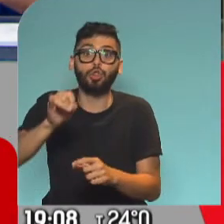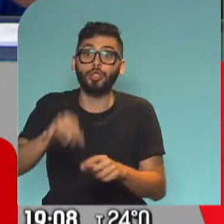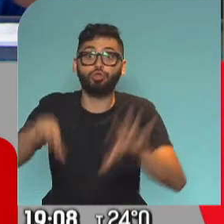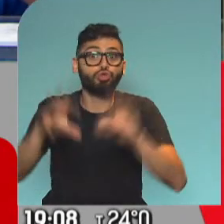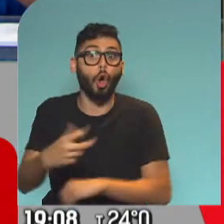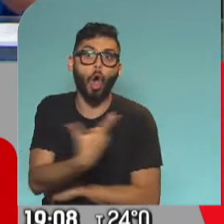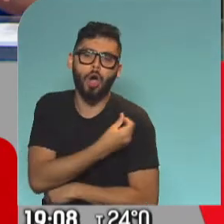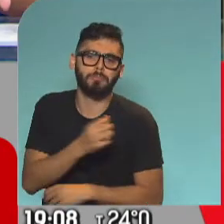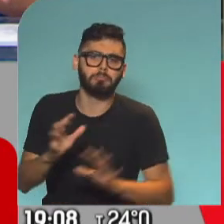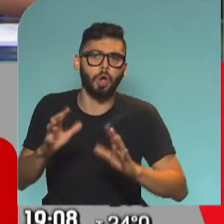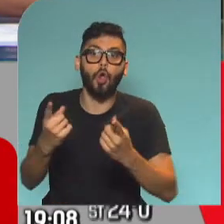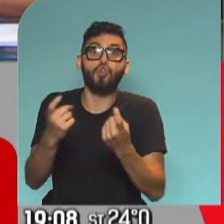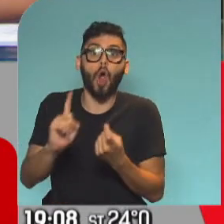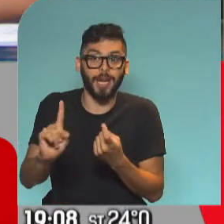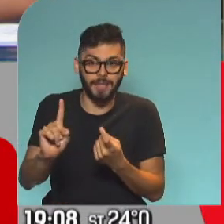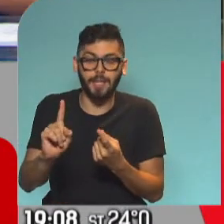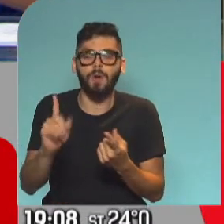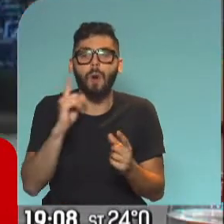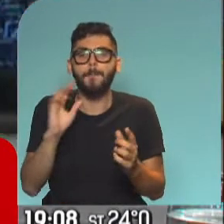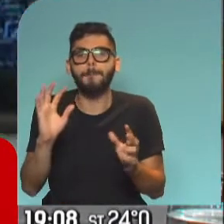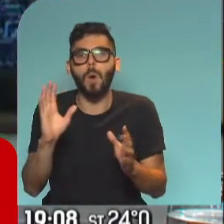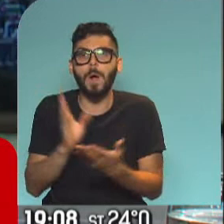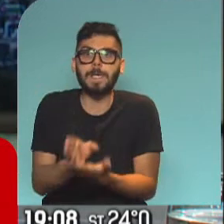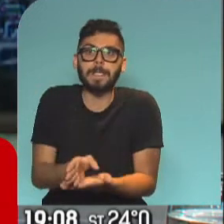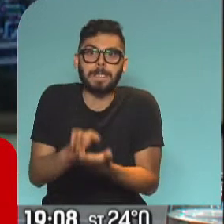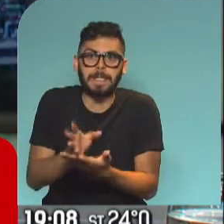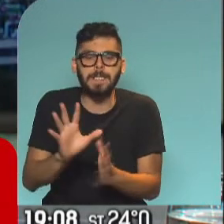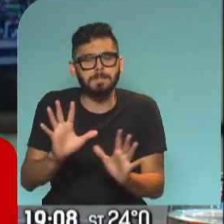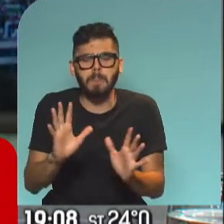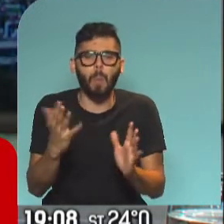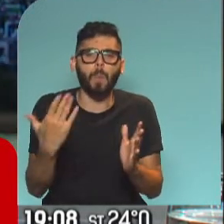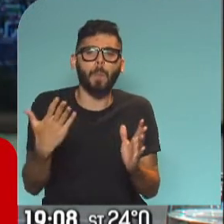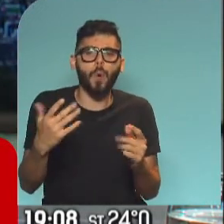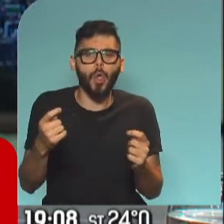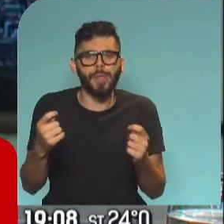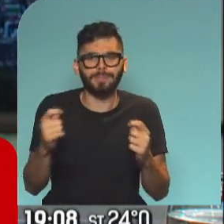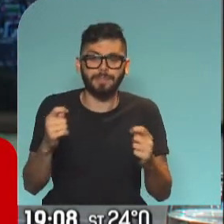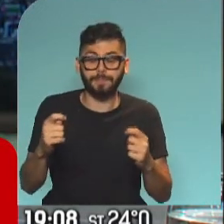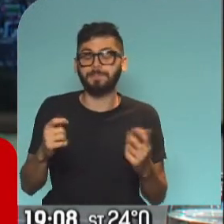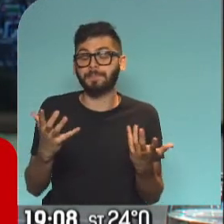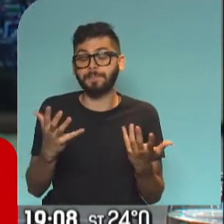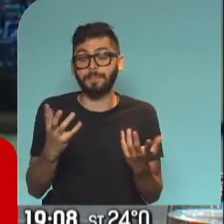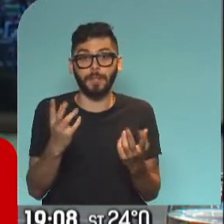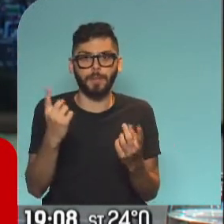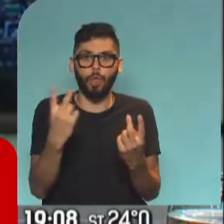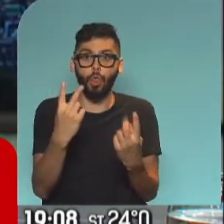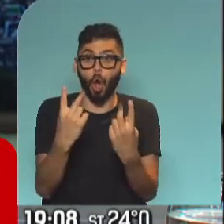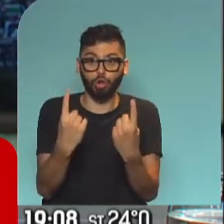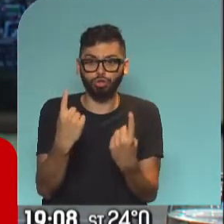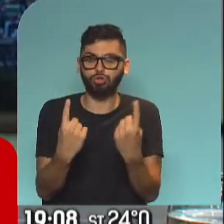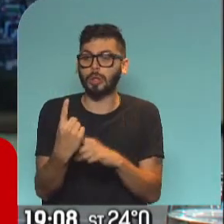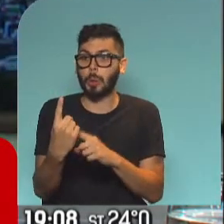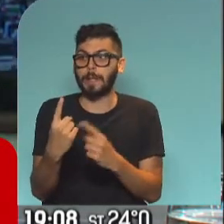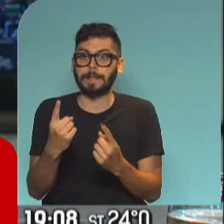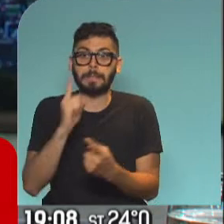que este índice se puede flexibilizar un Midiendo los dos puntos, ¿no? Por un lado, lo riesgoso que se sabe que es. Por otro, lo necesario